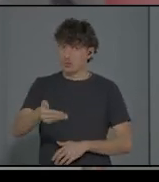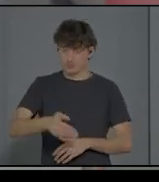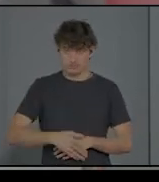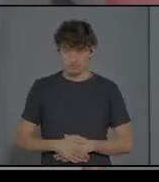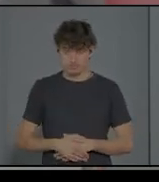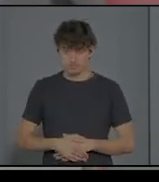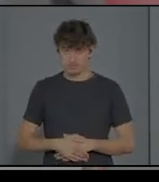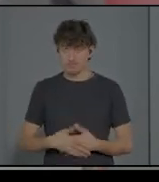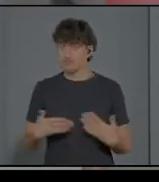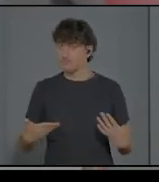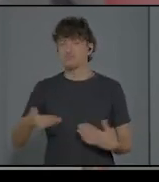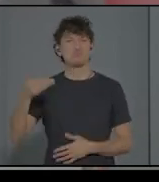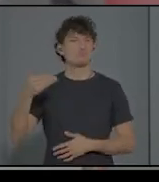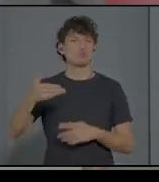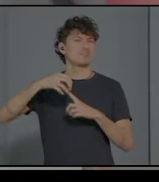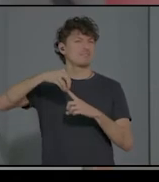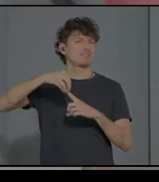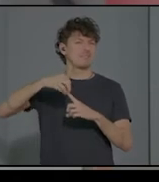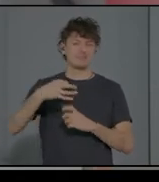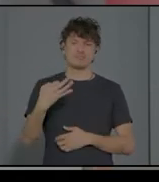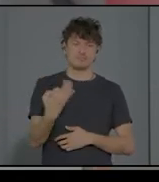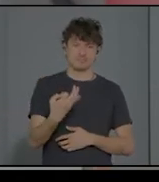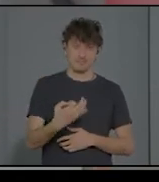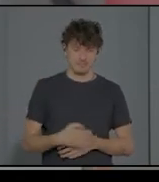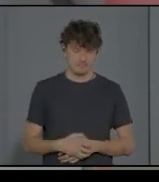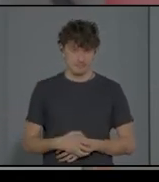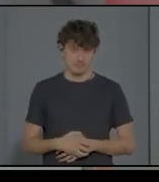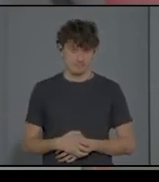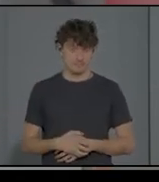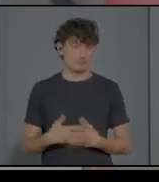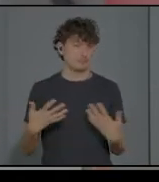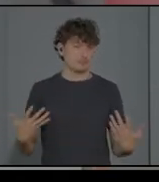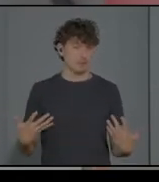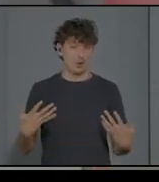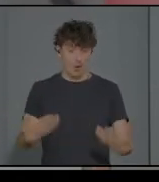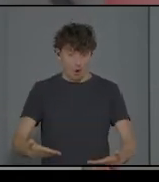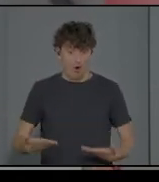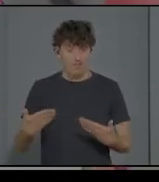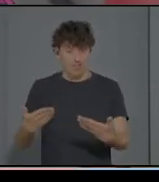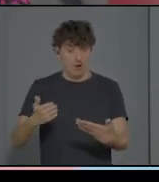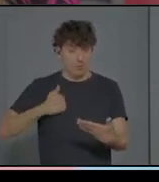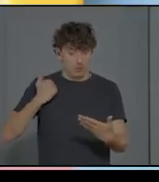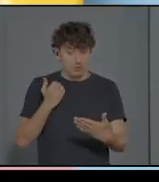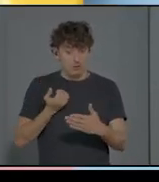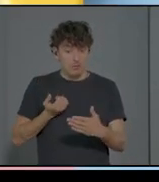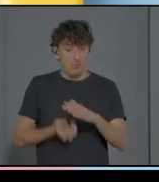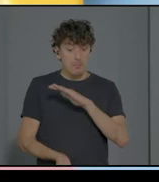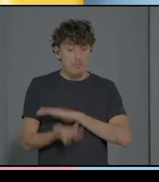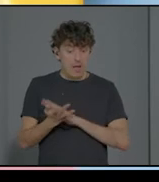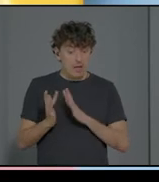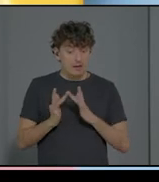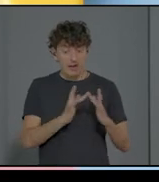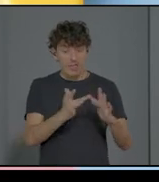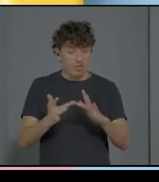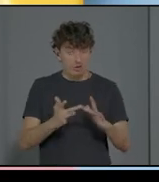ofrecer la oportunidad de esta relación también en casos de desarrollo